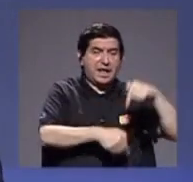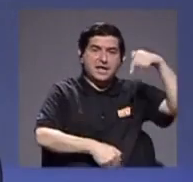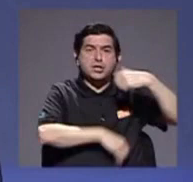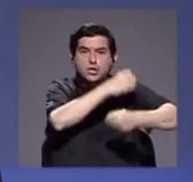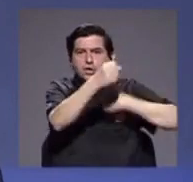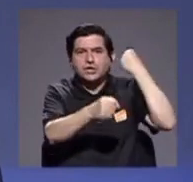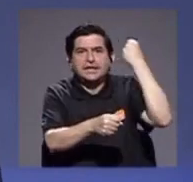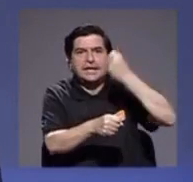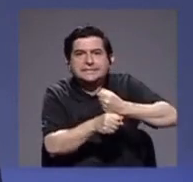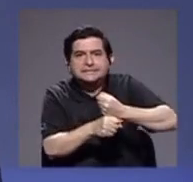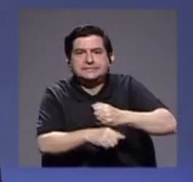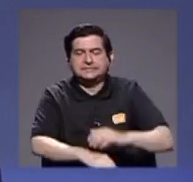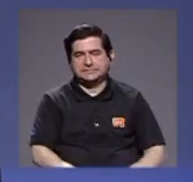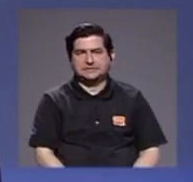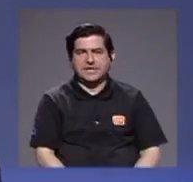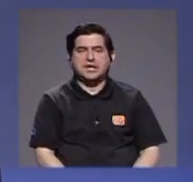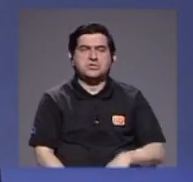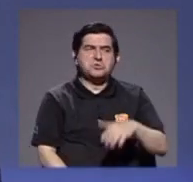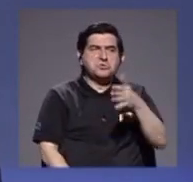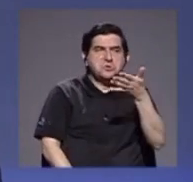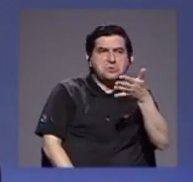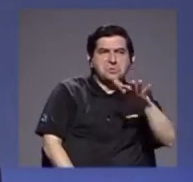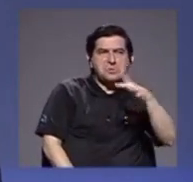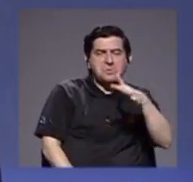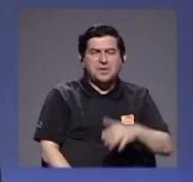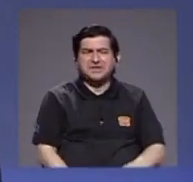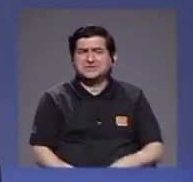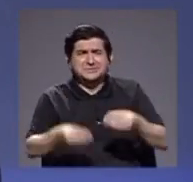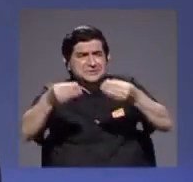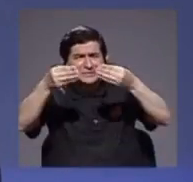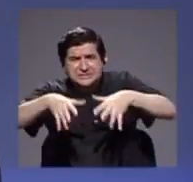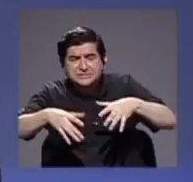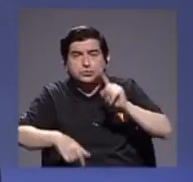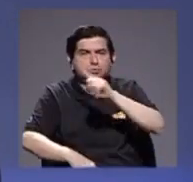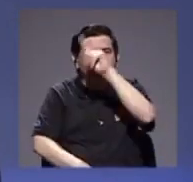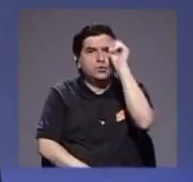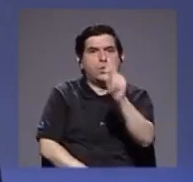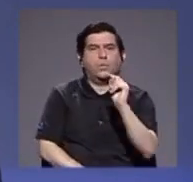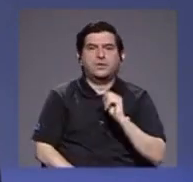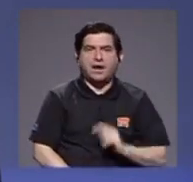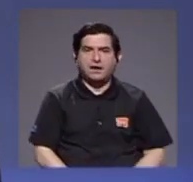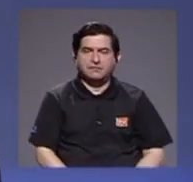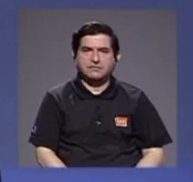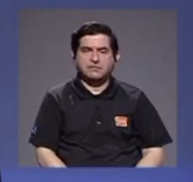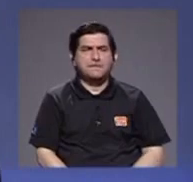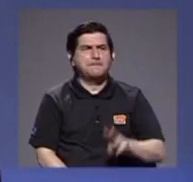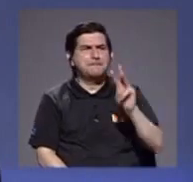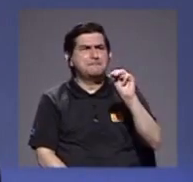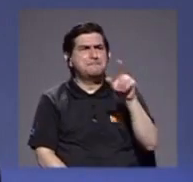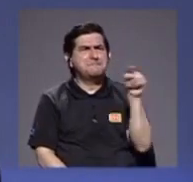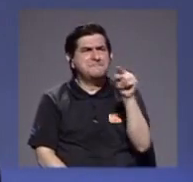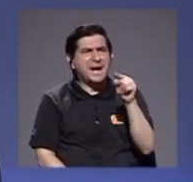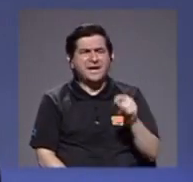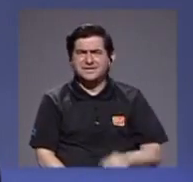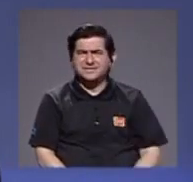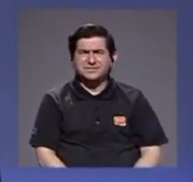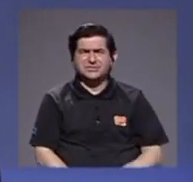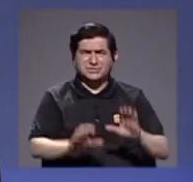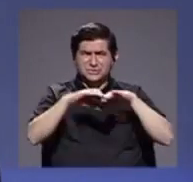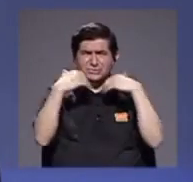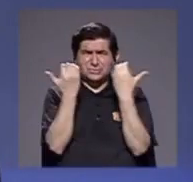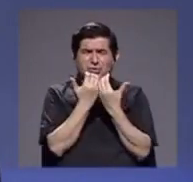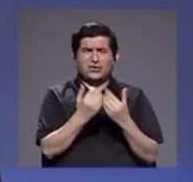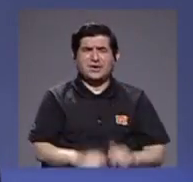año se medio perdió y una de las preguntas es ¿para marzo habrá clases